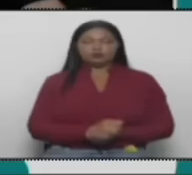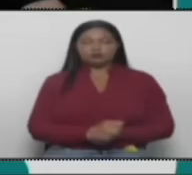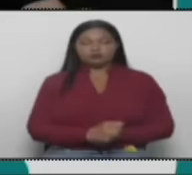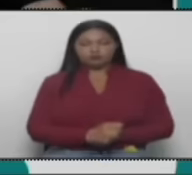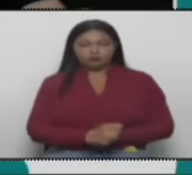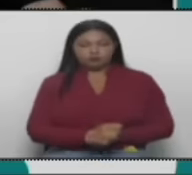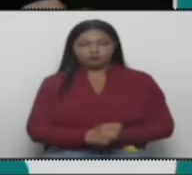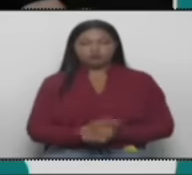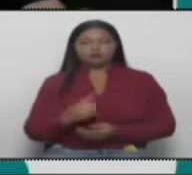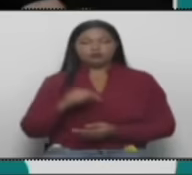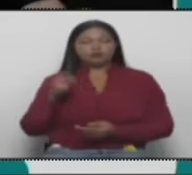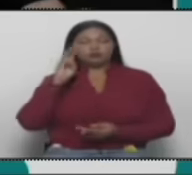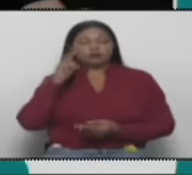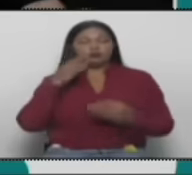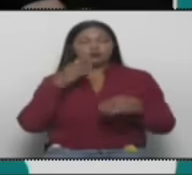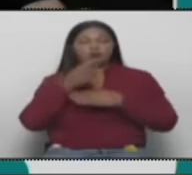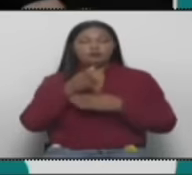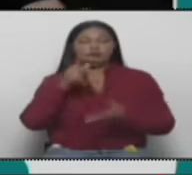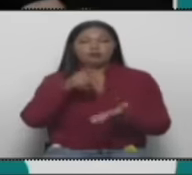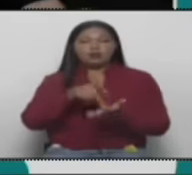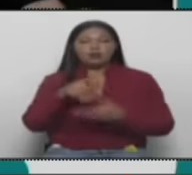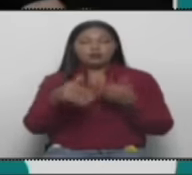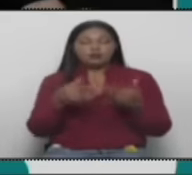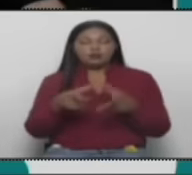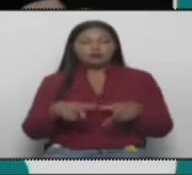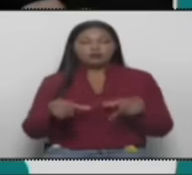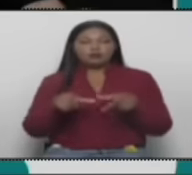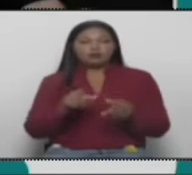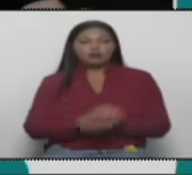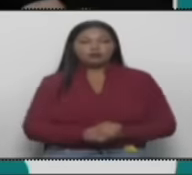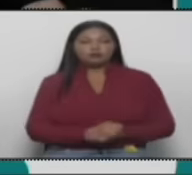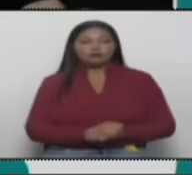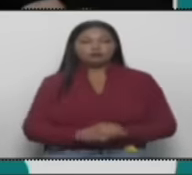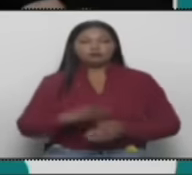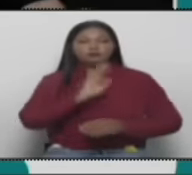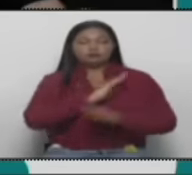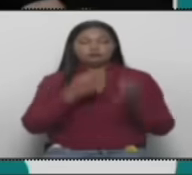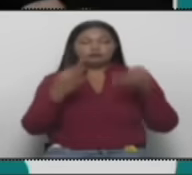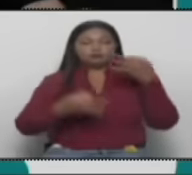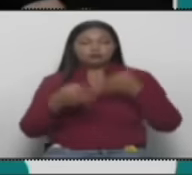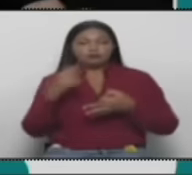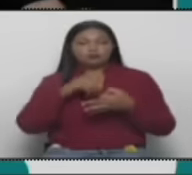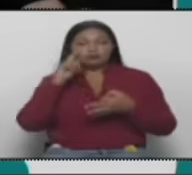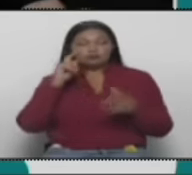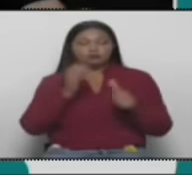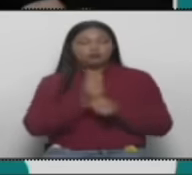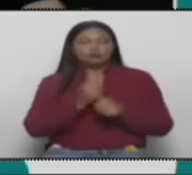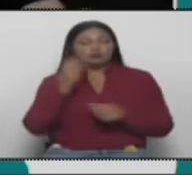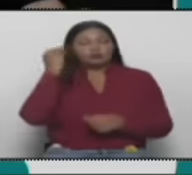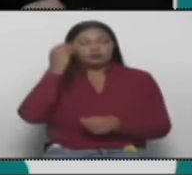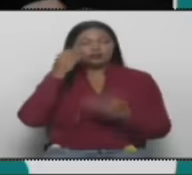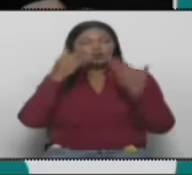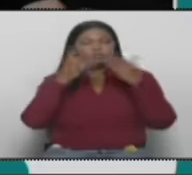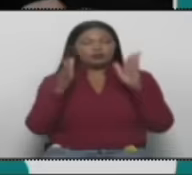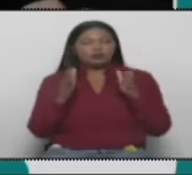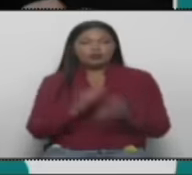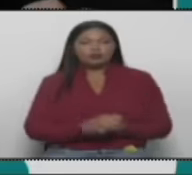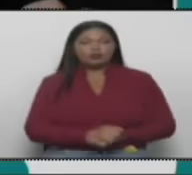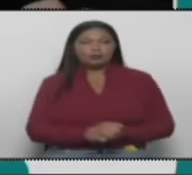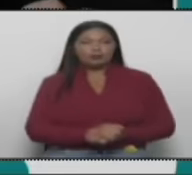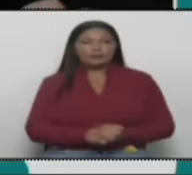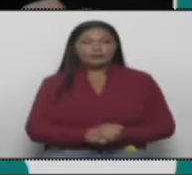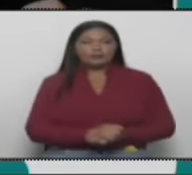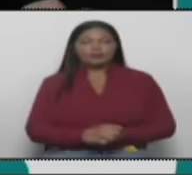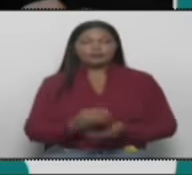tampoco asistió a esta sesión del Poder Judicial. Hay que aclarar a la opinión pública que no es que haga